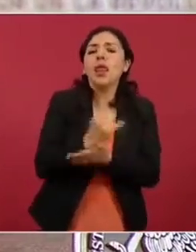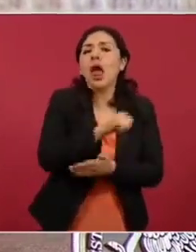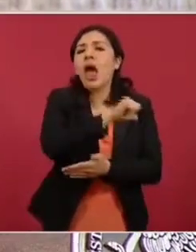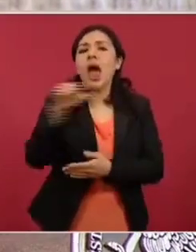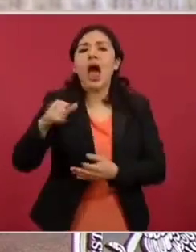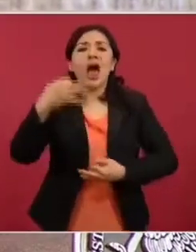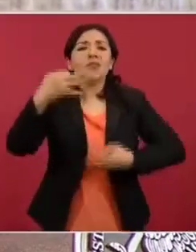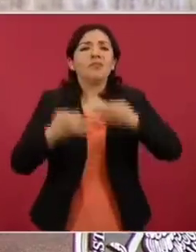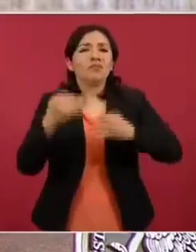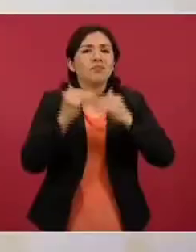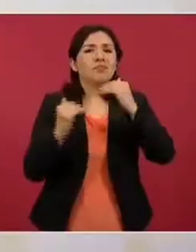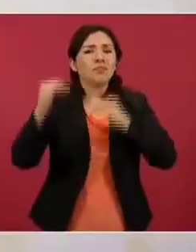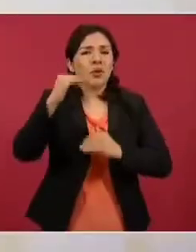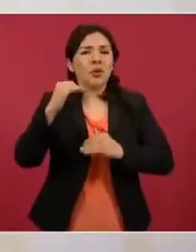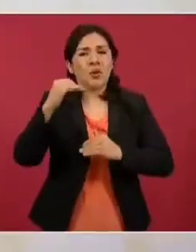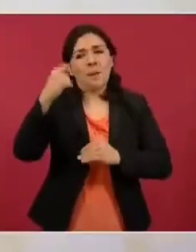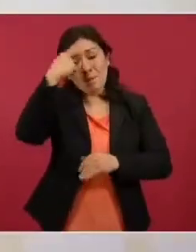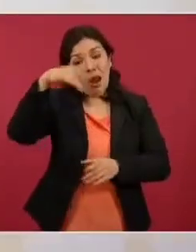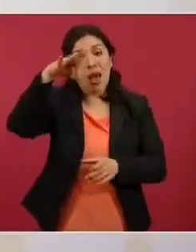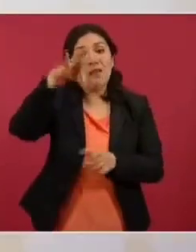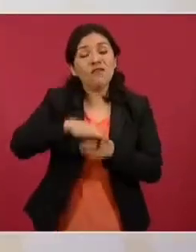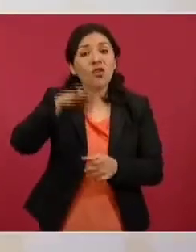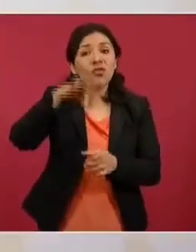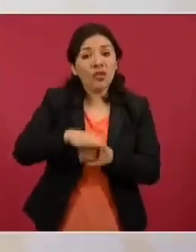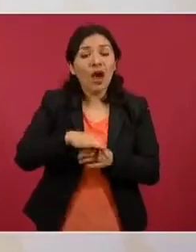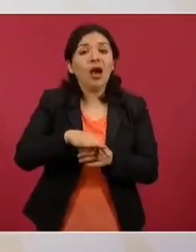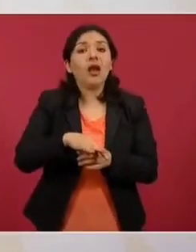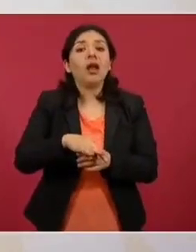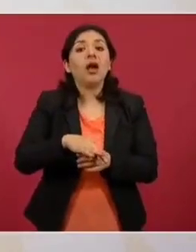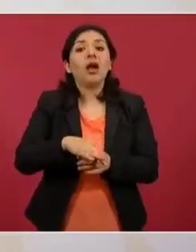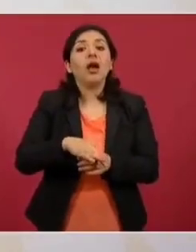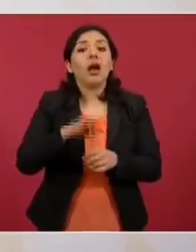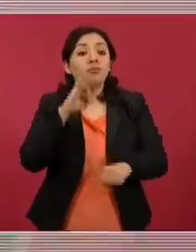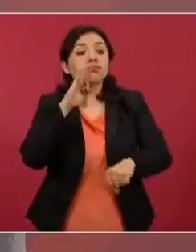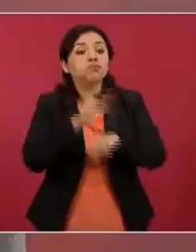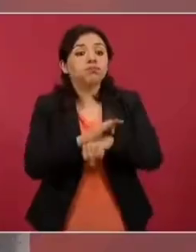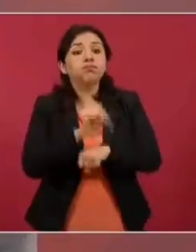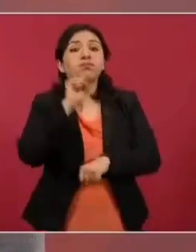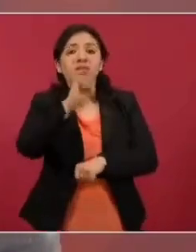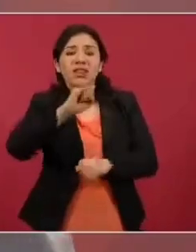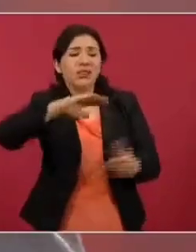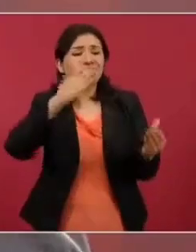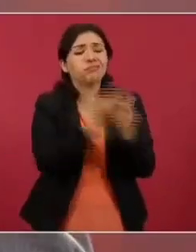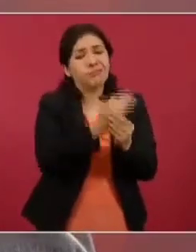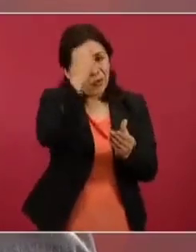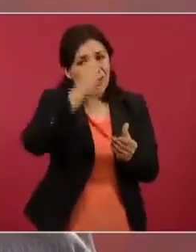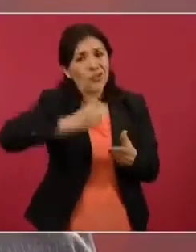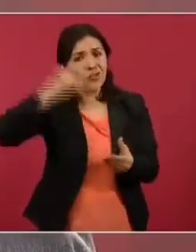los ministros que votaron a favor del carpetazo.